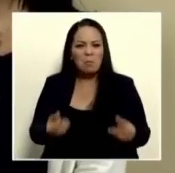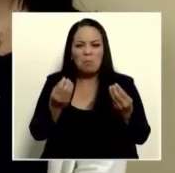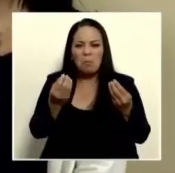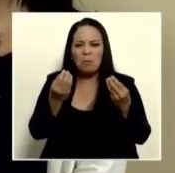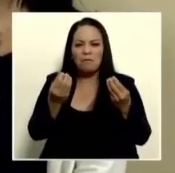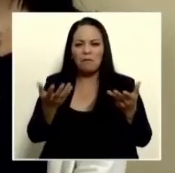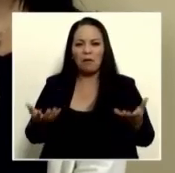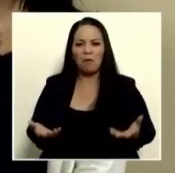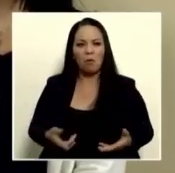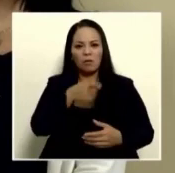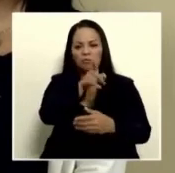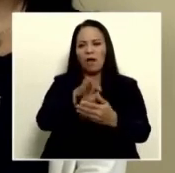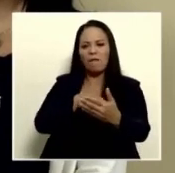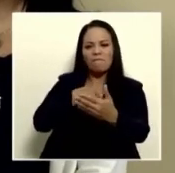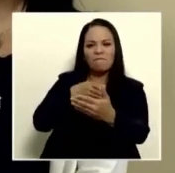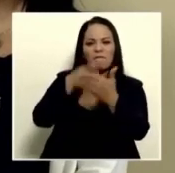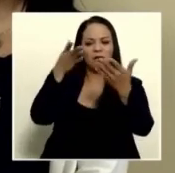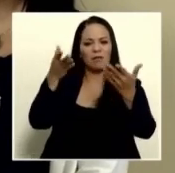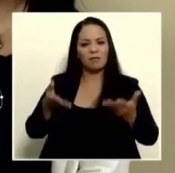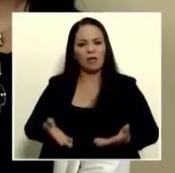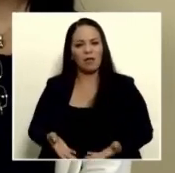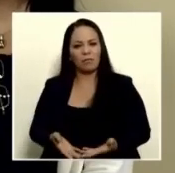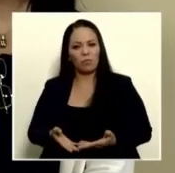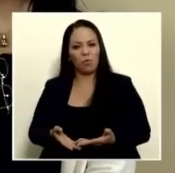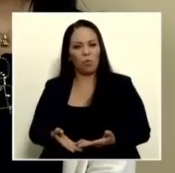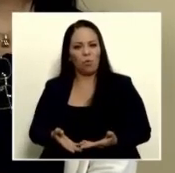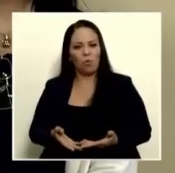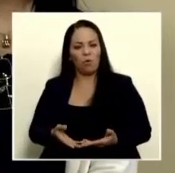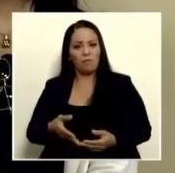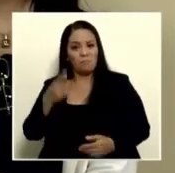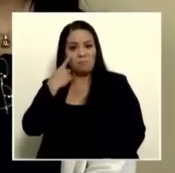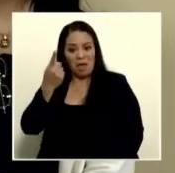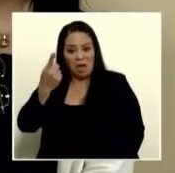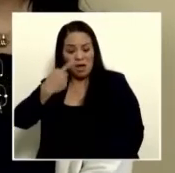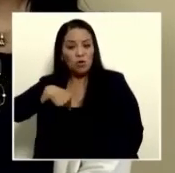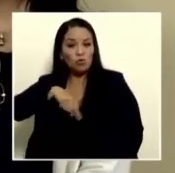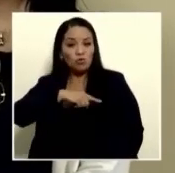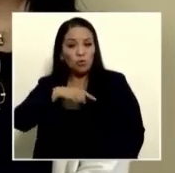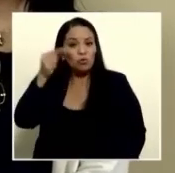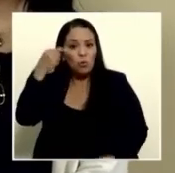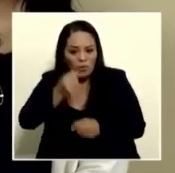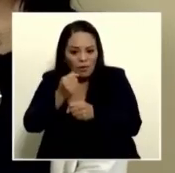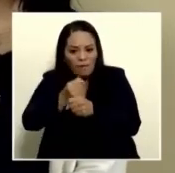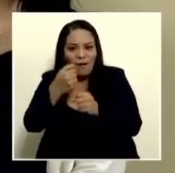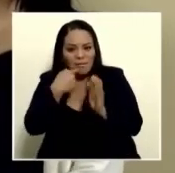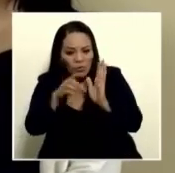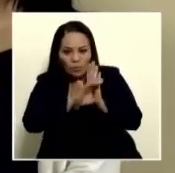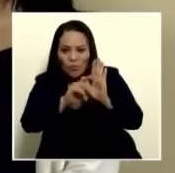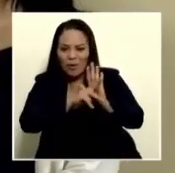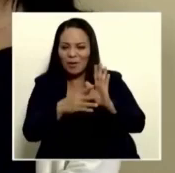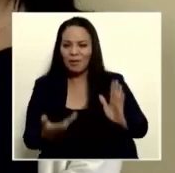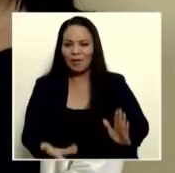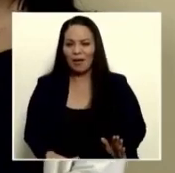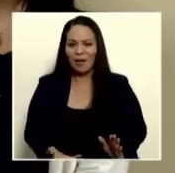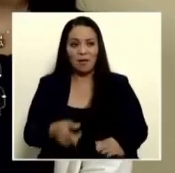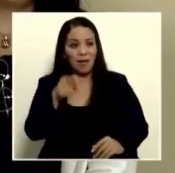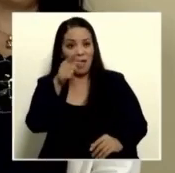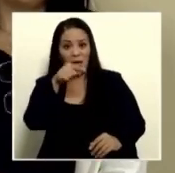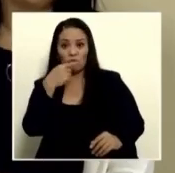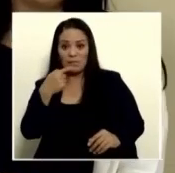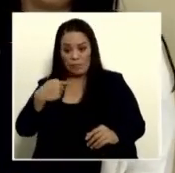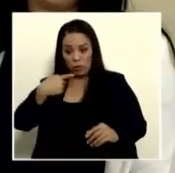gobierno mandado por la constitución es un ataque a la prensa a la libertad de